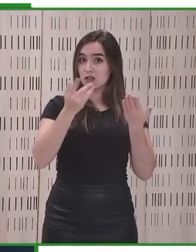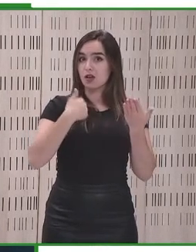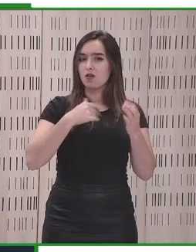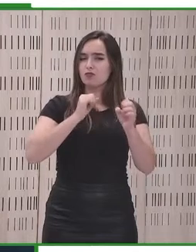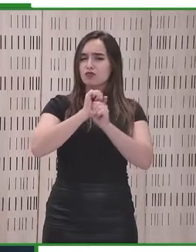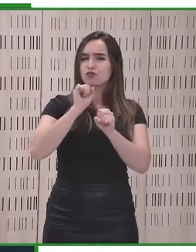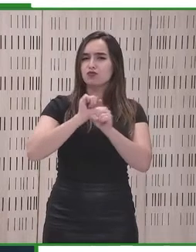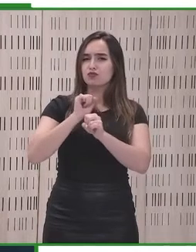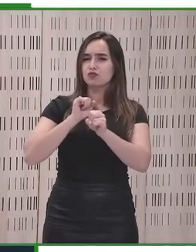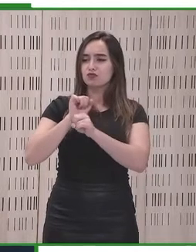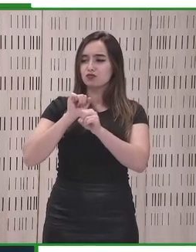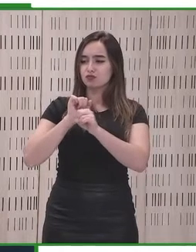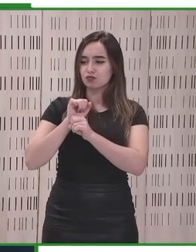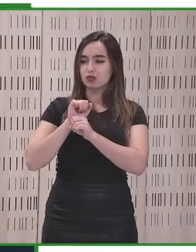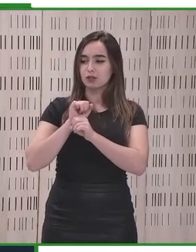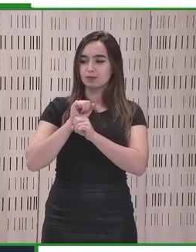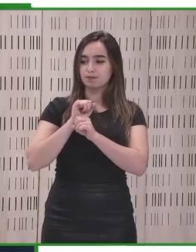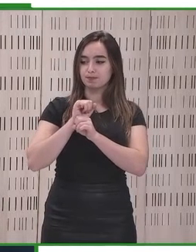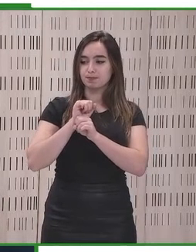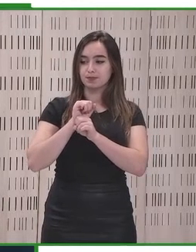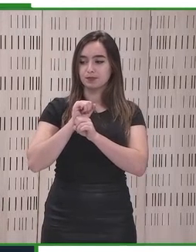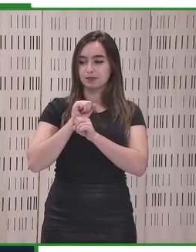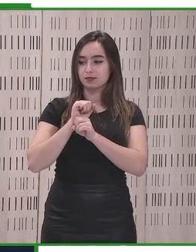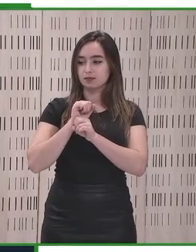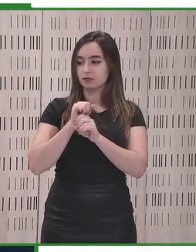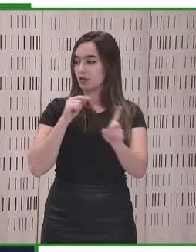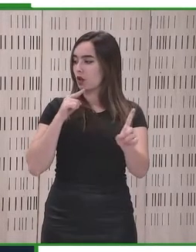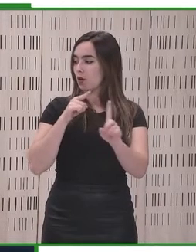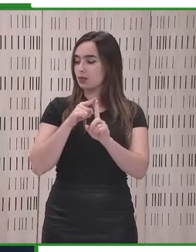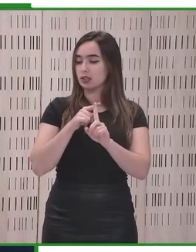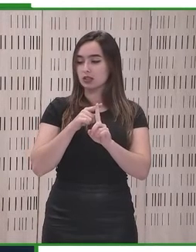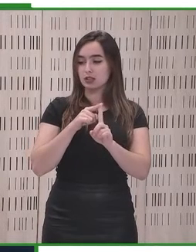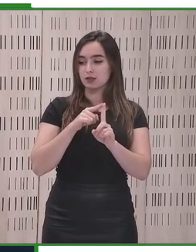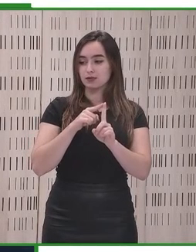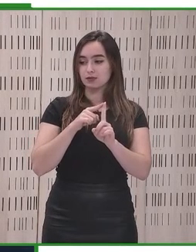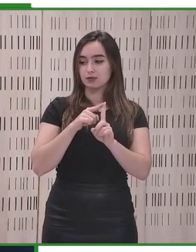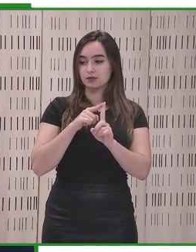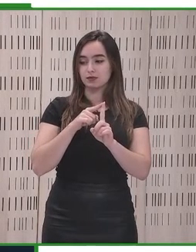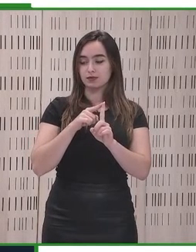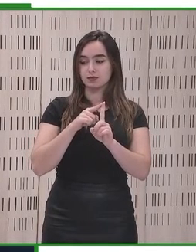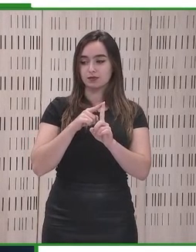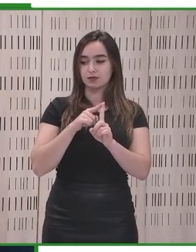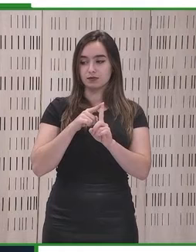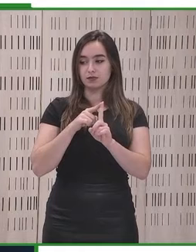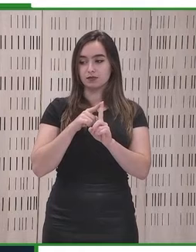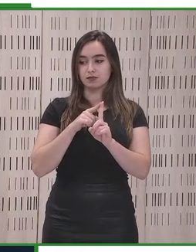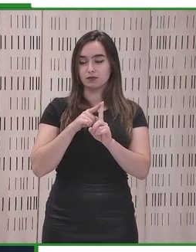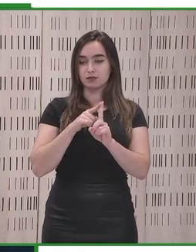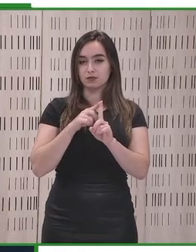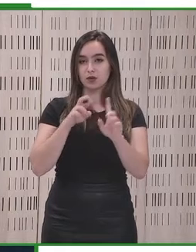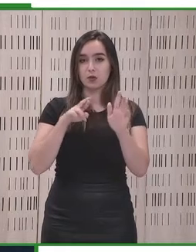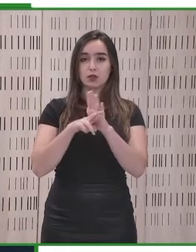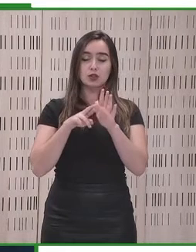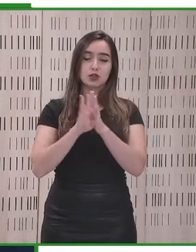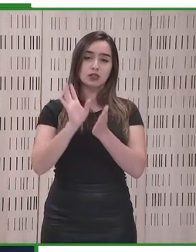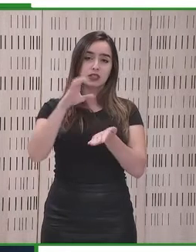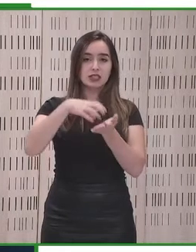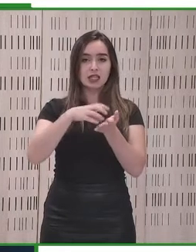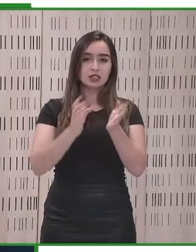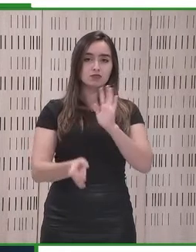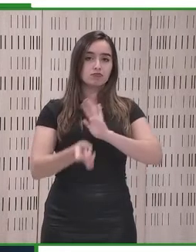que señalaba que la Comisión Europea va a trabajar en favor de la creación